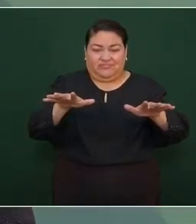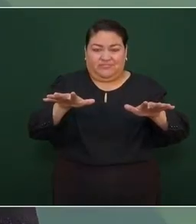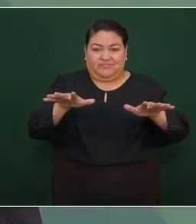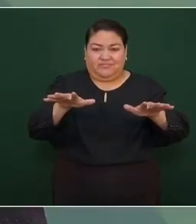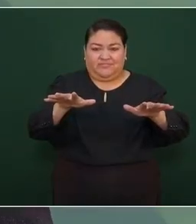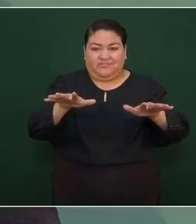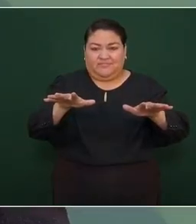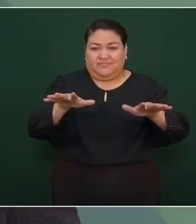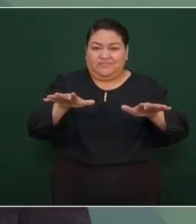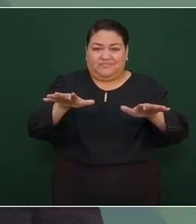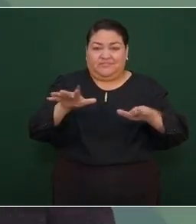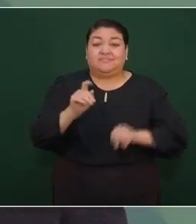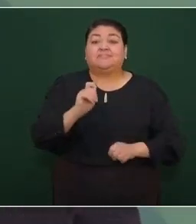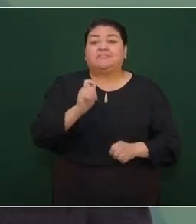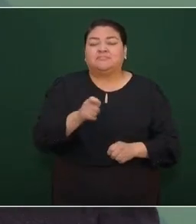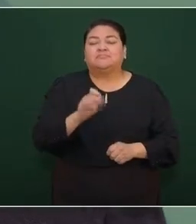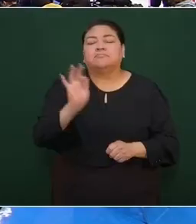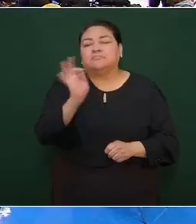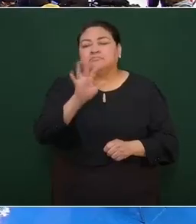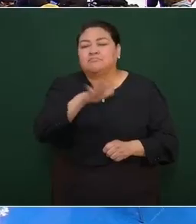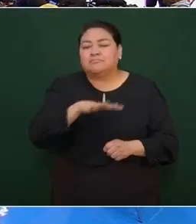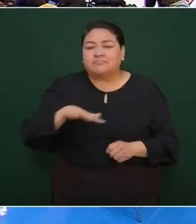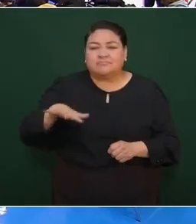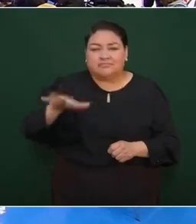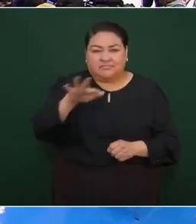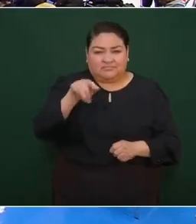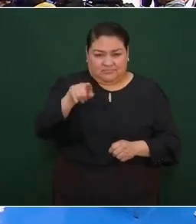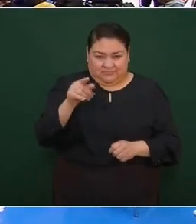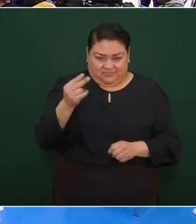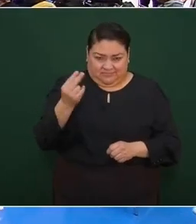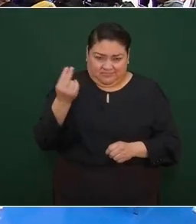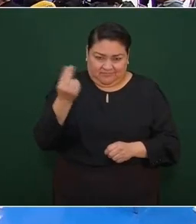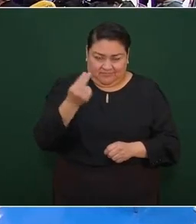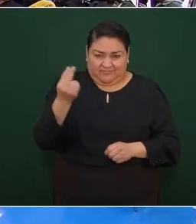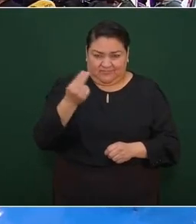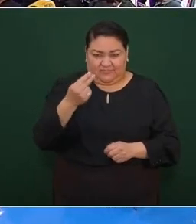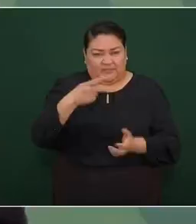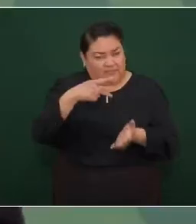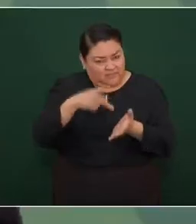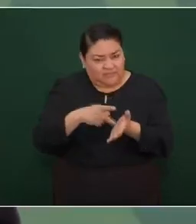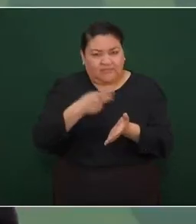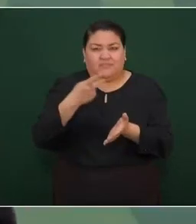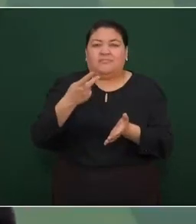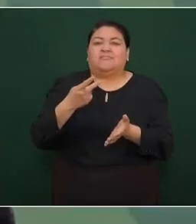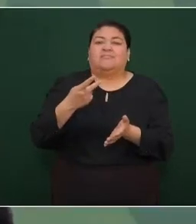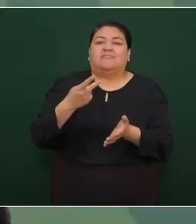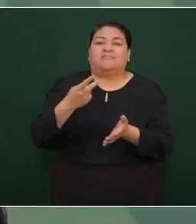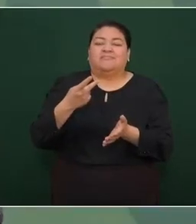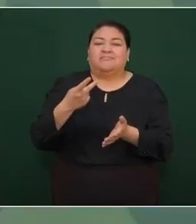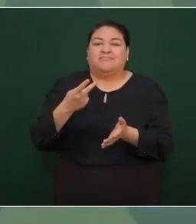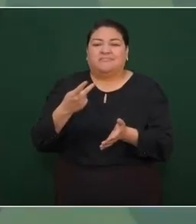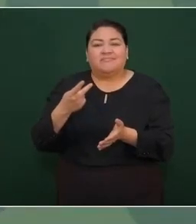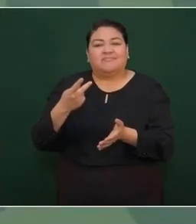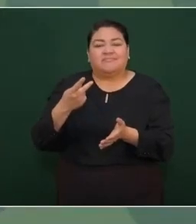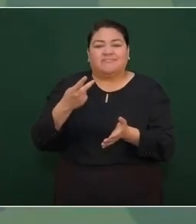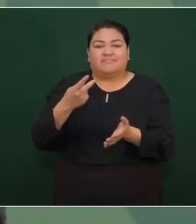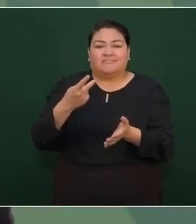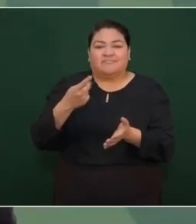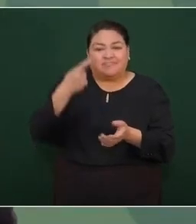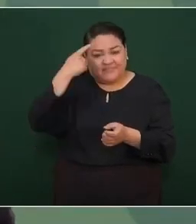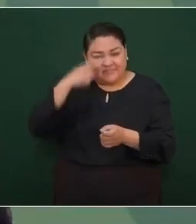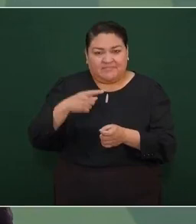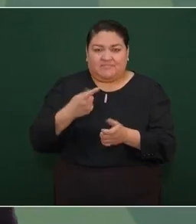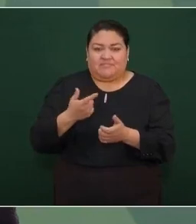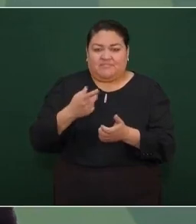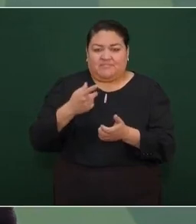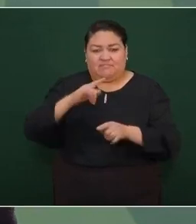se necesitaba volver a poner